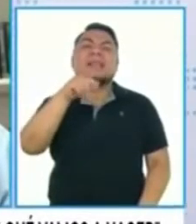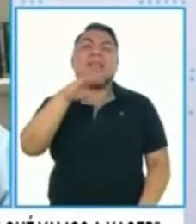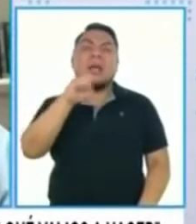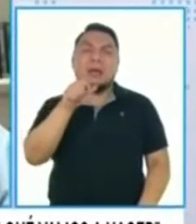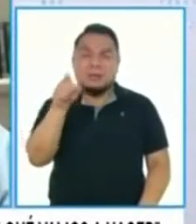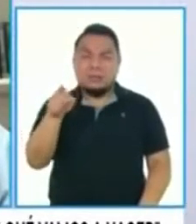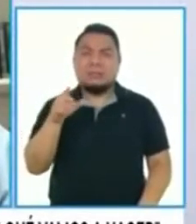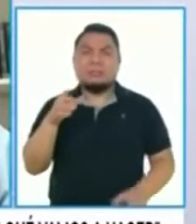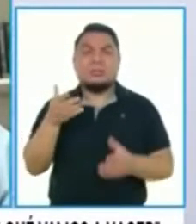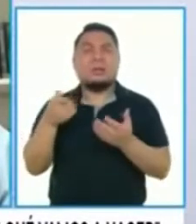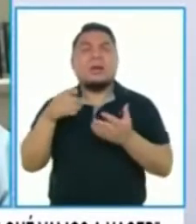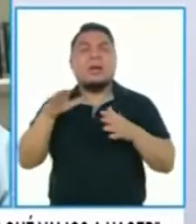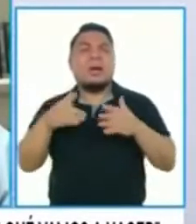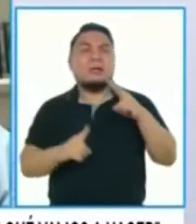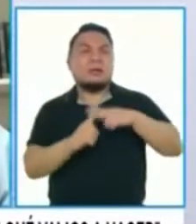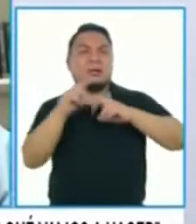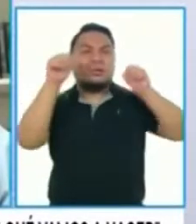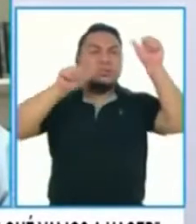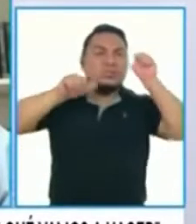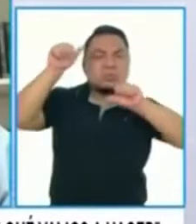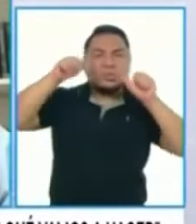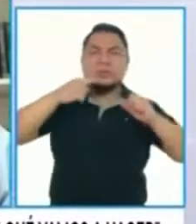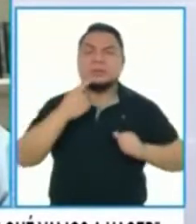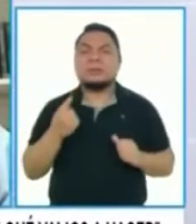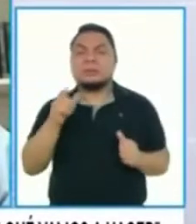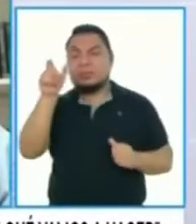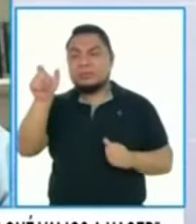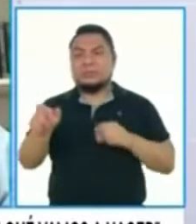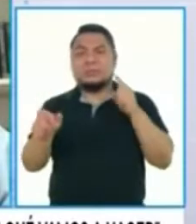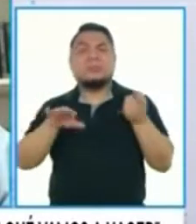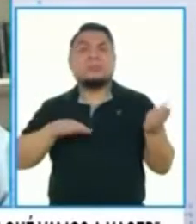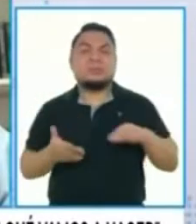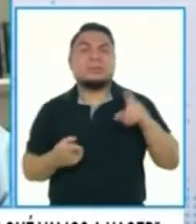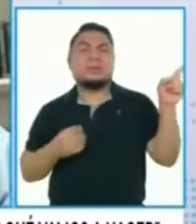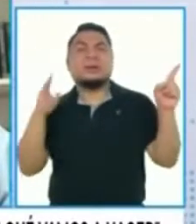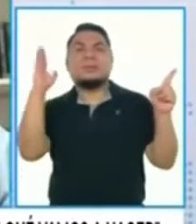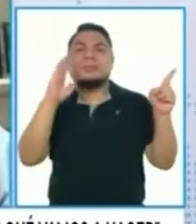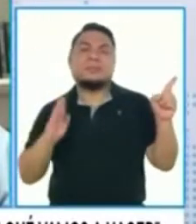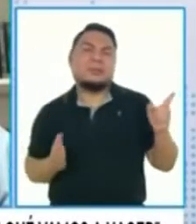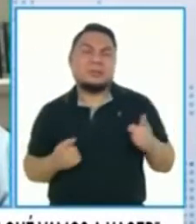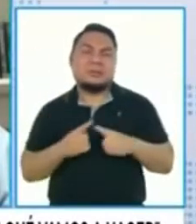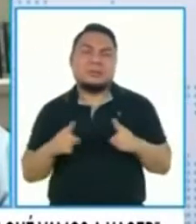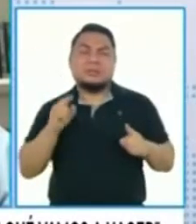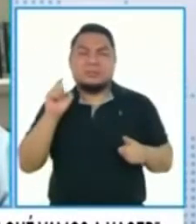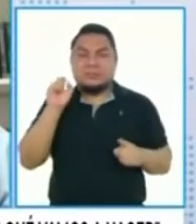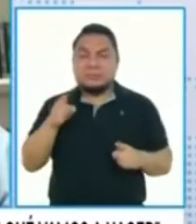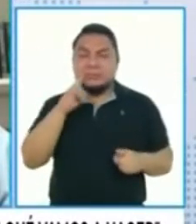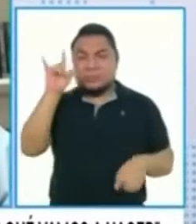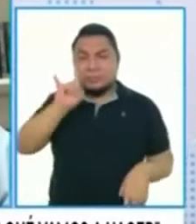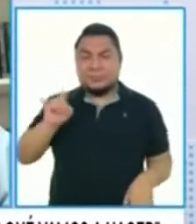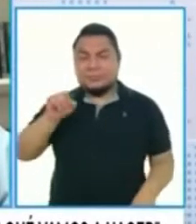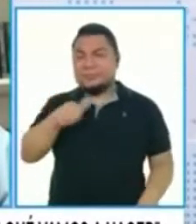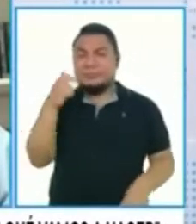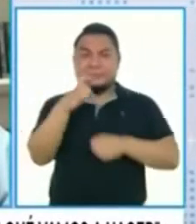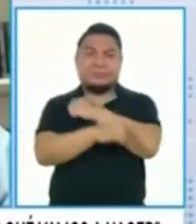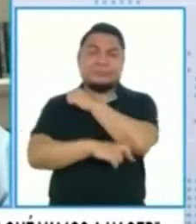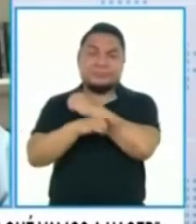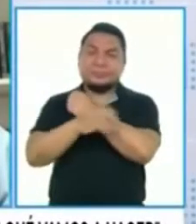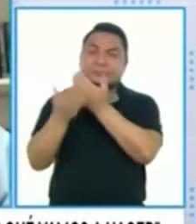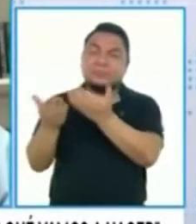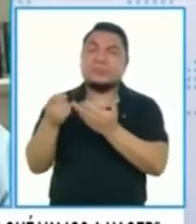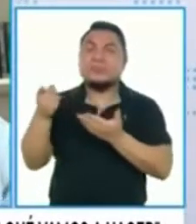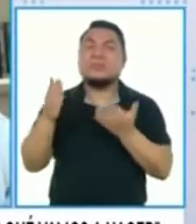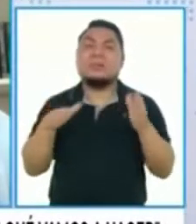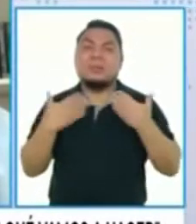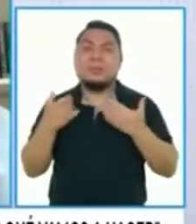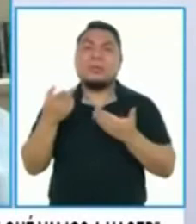hubo algunas dudas, o incluso una persona que perdió la vida en Brasil se va a utilizar en otros países, ¿no? A